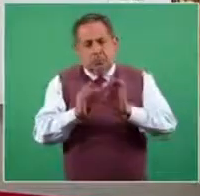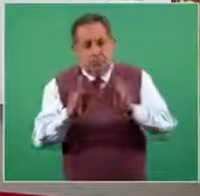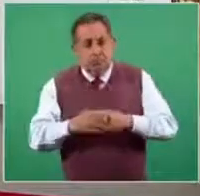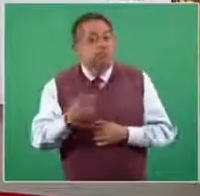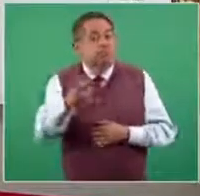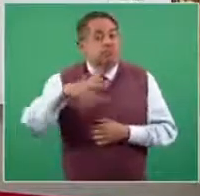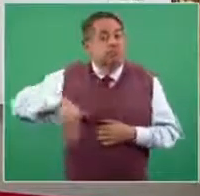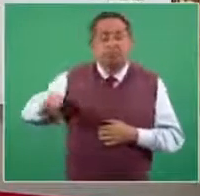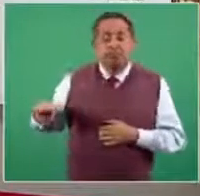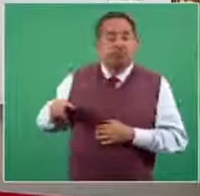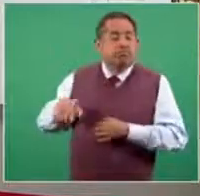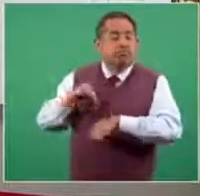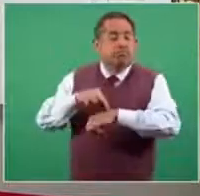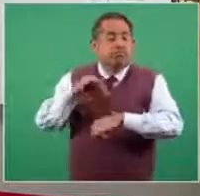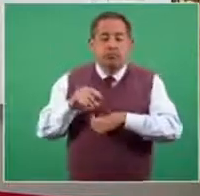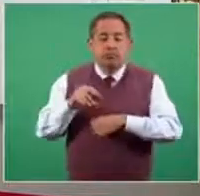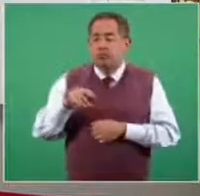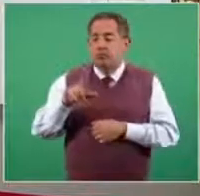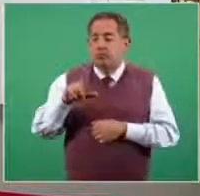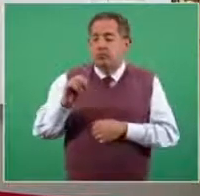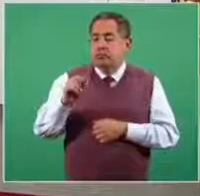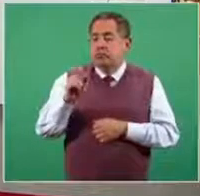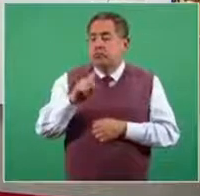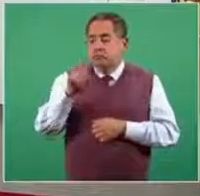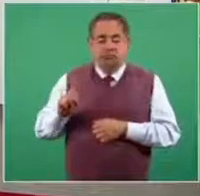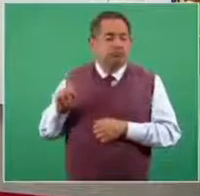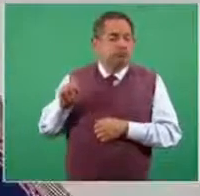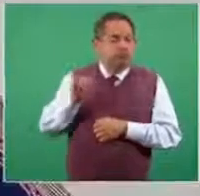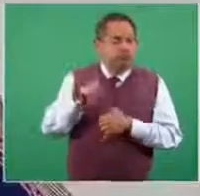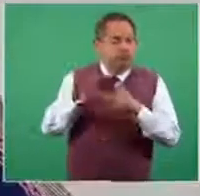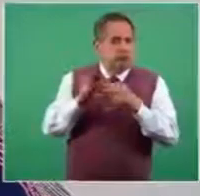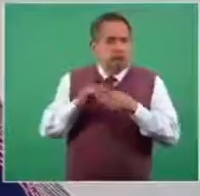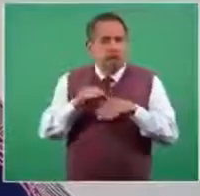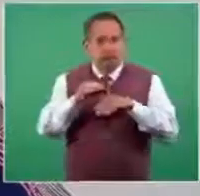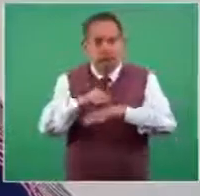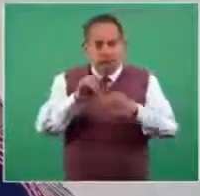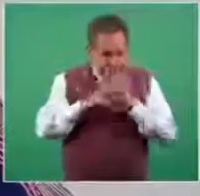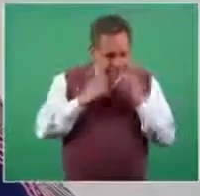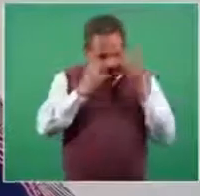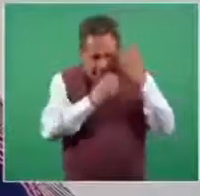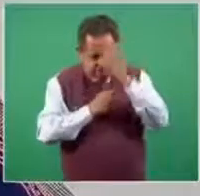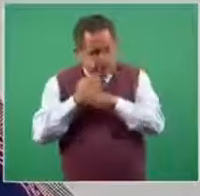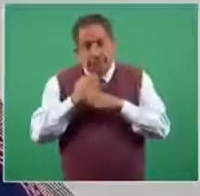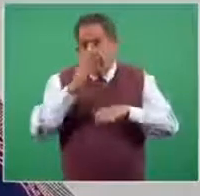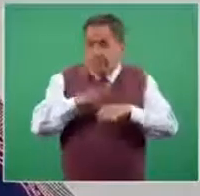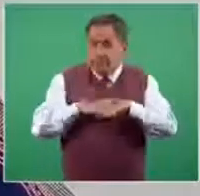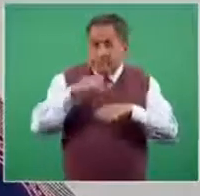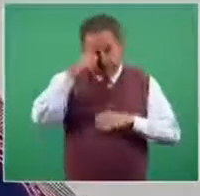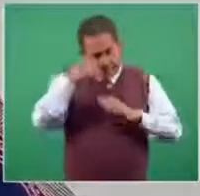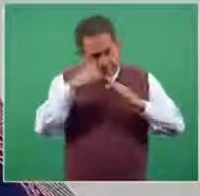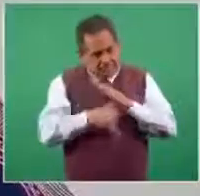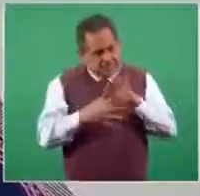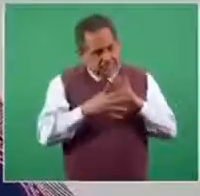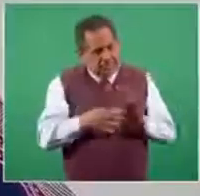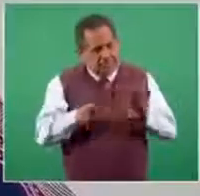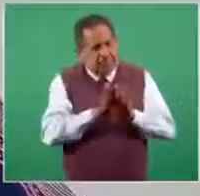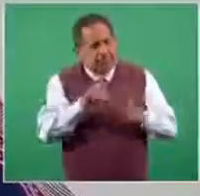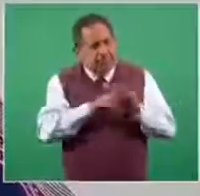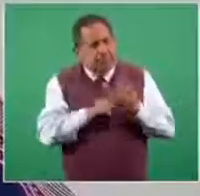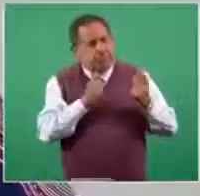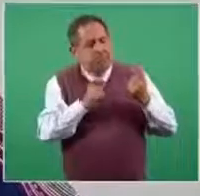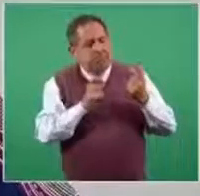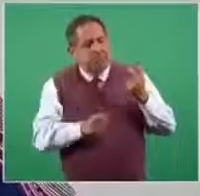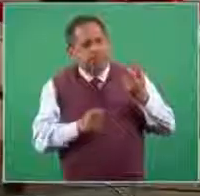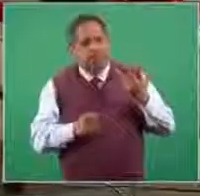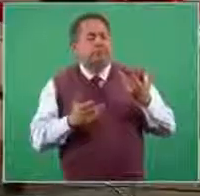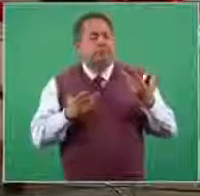ocasiones el doctor Ruy López Ridaura, relacionado al análisis extenso que se hace en términos de